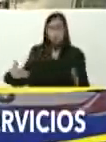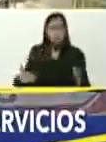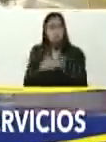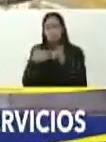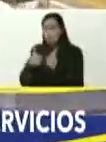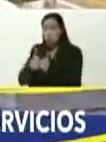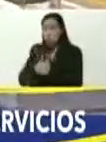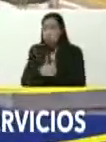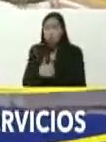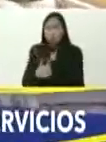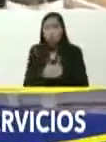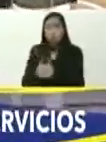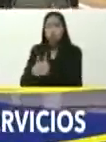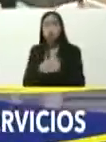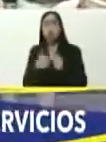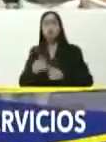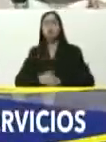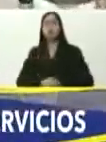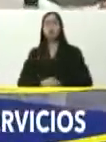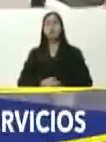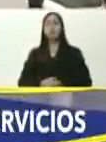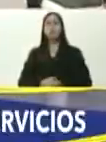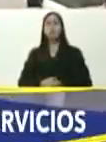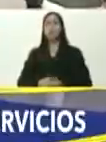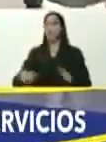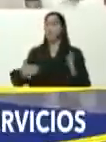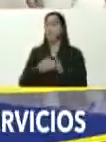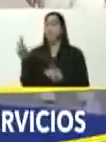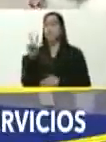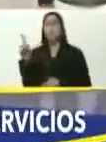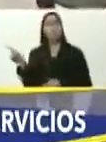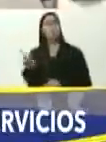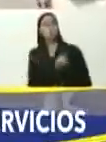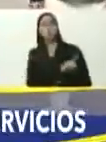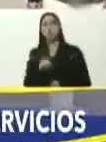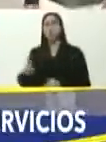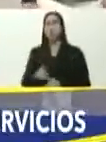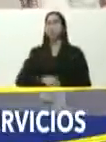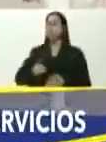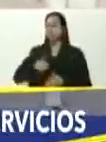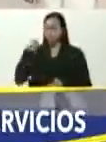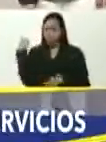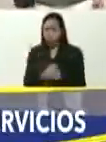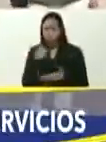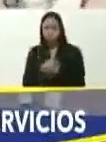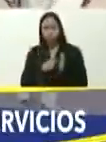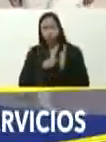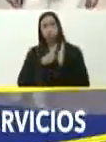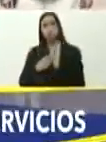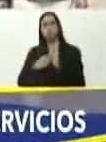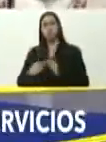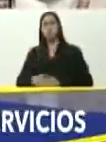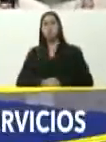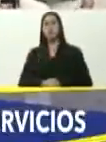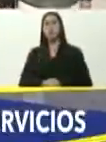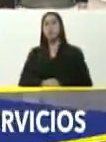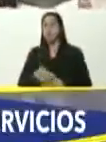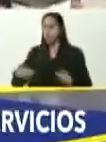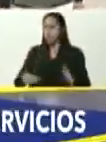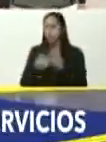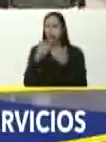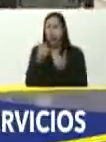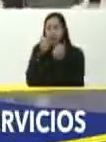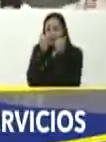persecución, que pueda con Venezuela, Venezuela lo que va es para adelante, ni atentados terroristas,